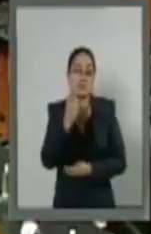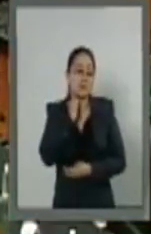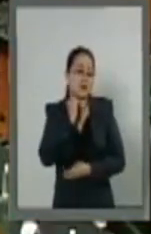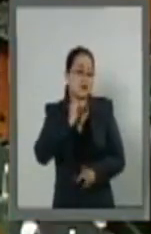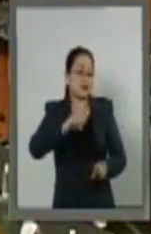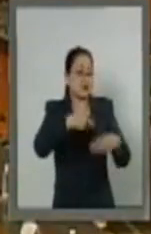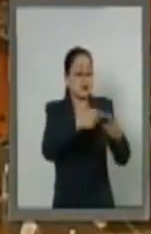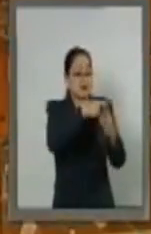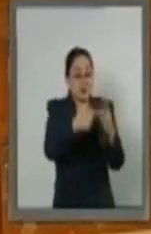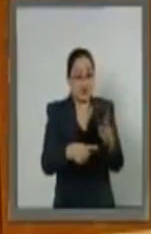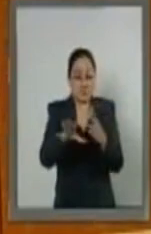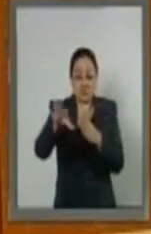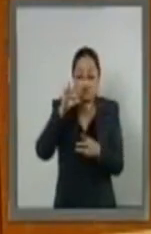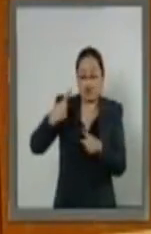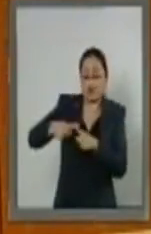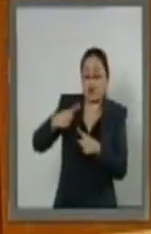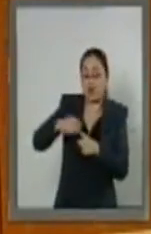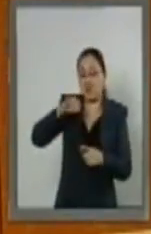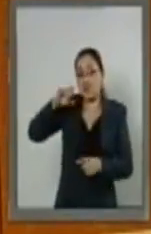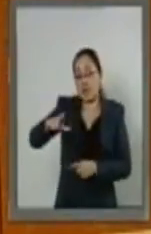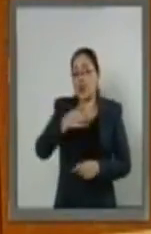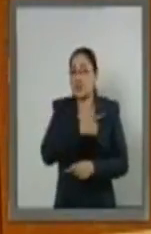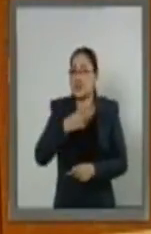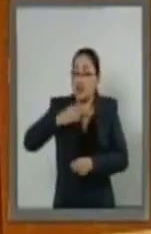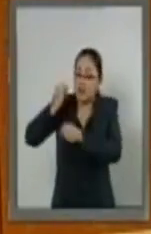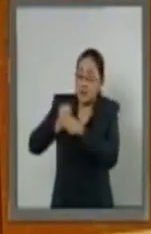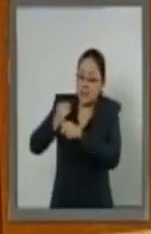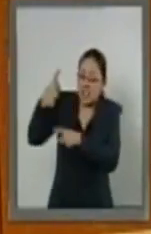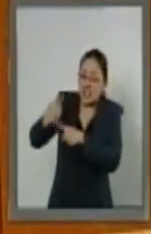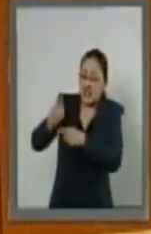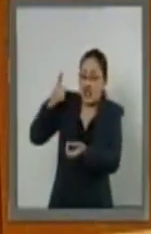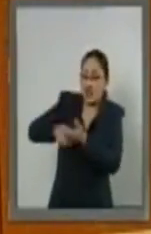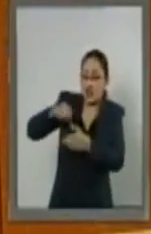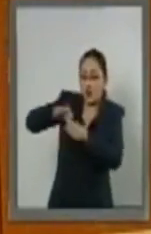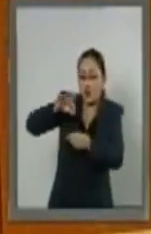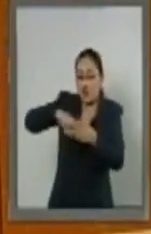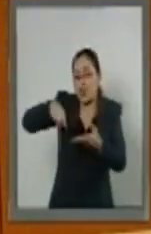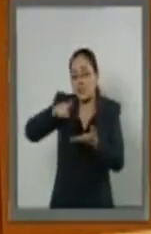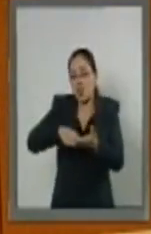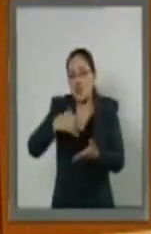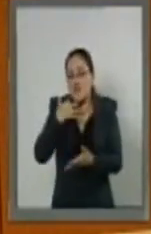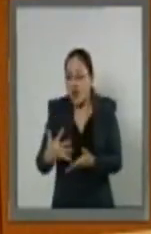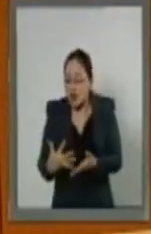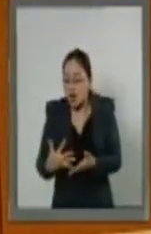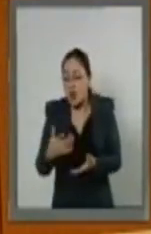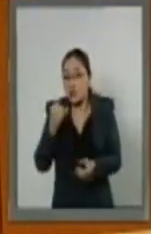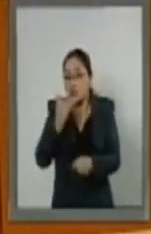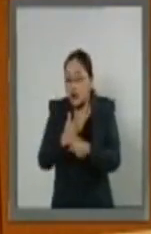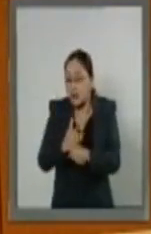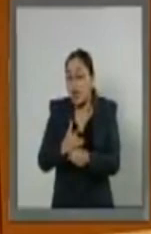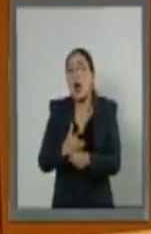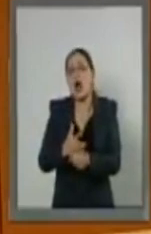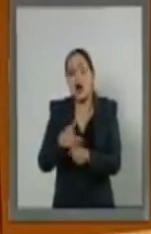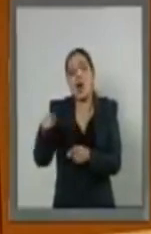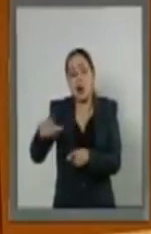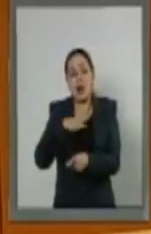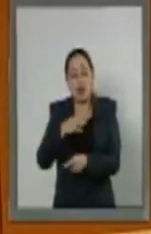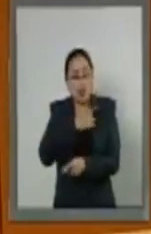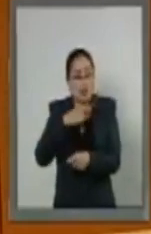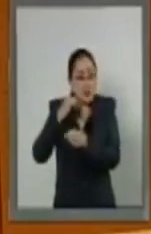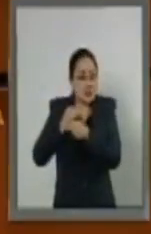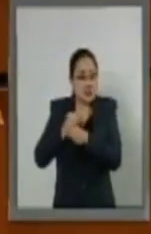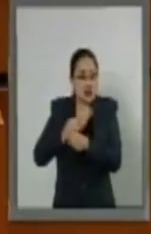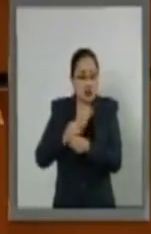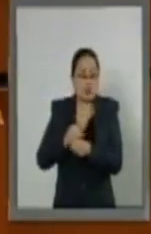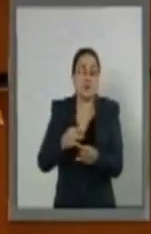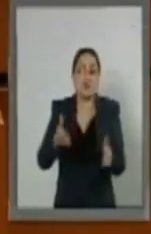del fiscal este que va a perseguir los delitos electorales, si es que no lo corren. Le van